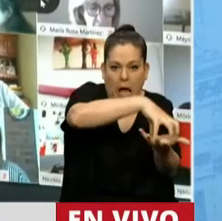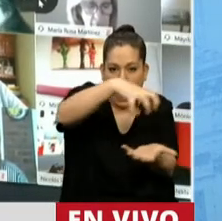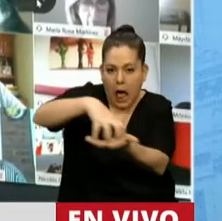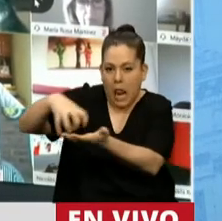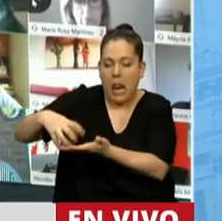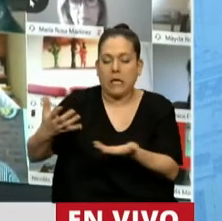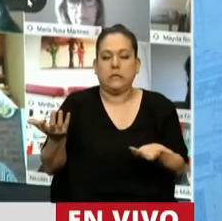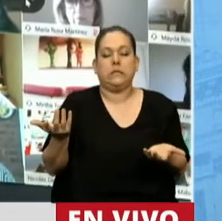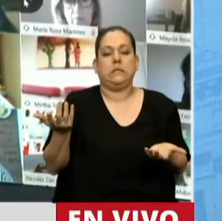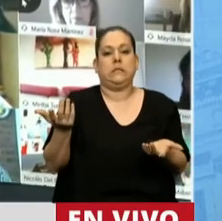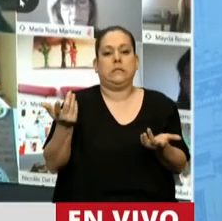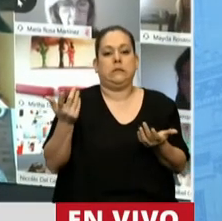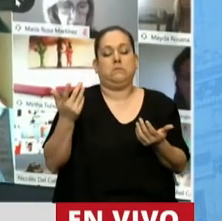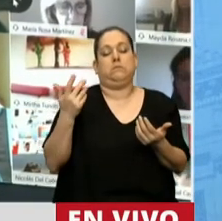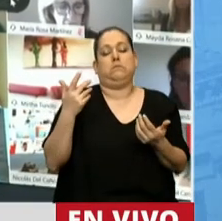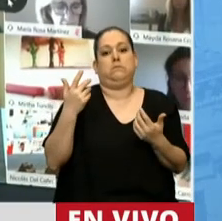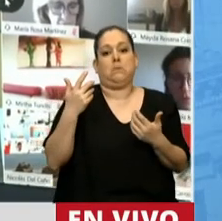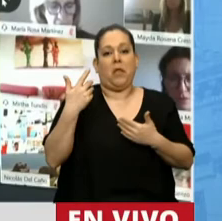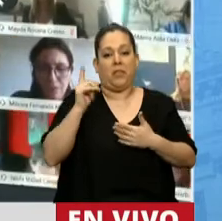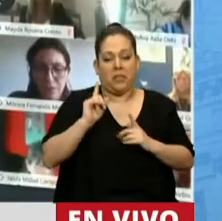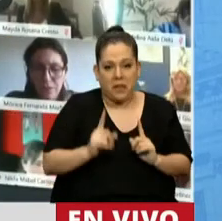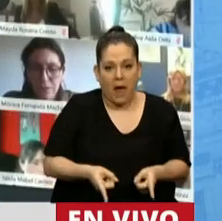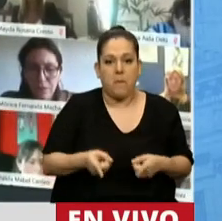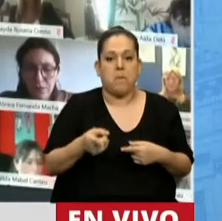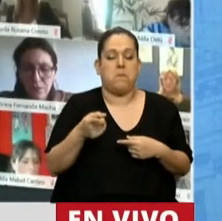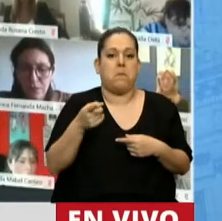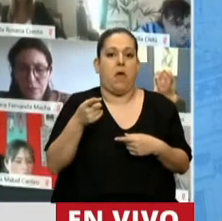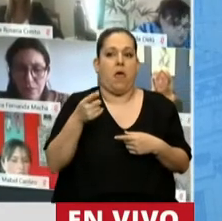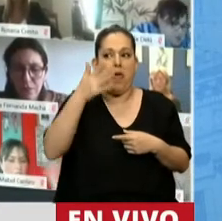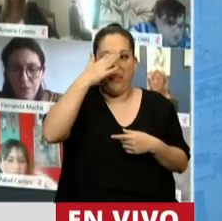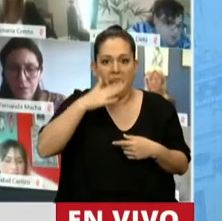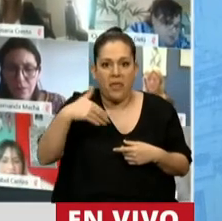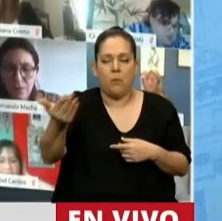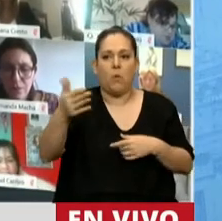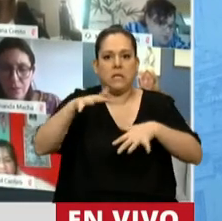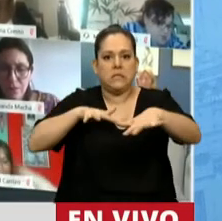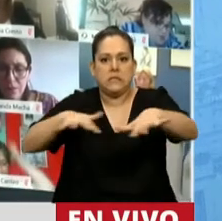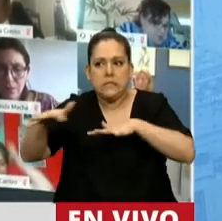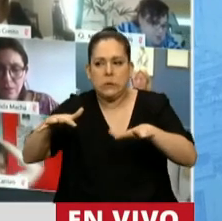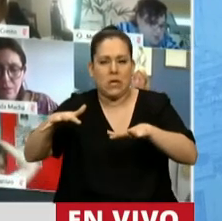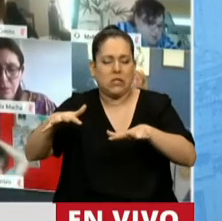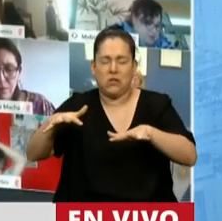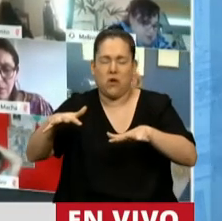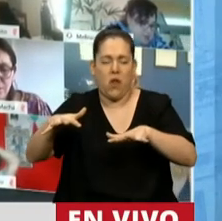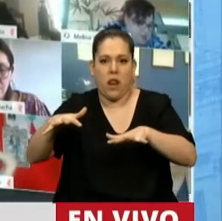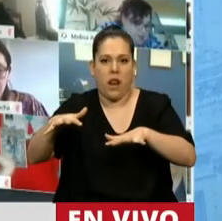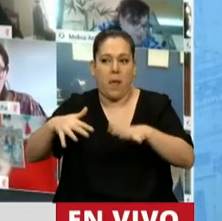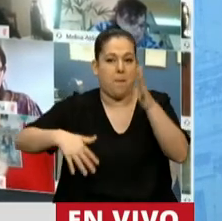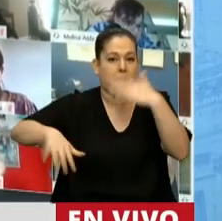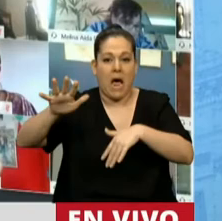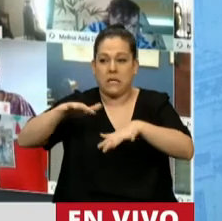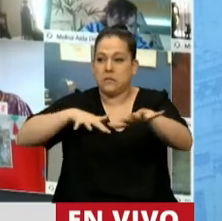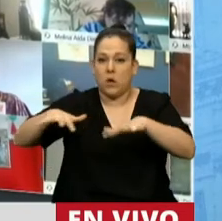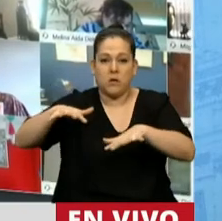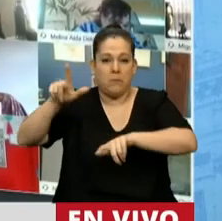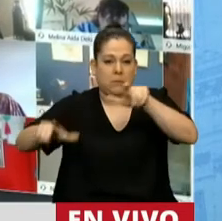Pero luego salir a defender situaciones críticas de las poblaciones más vulnerables.